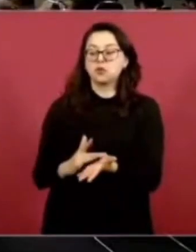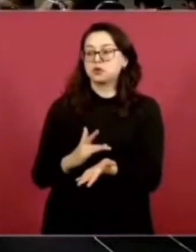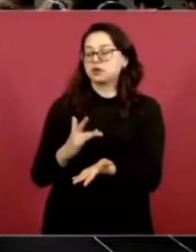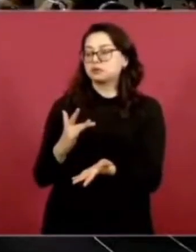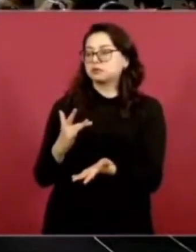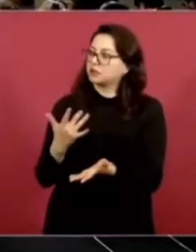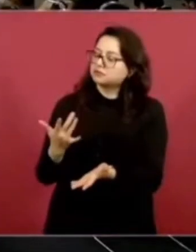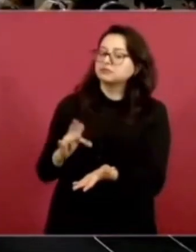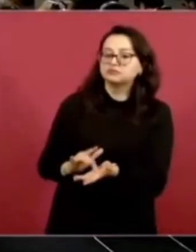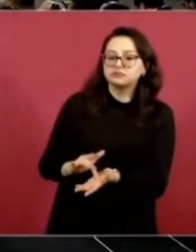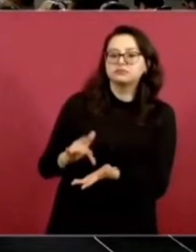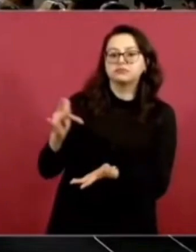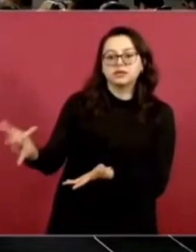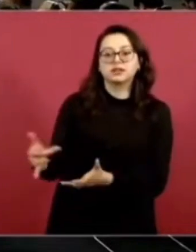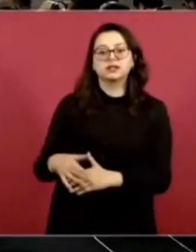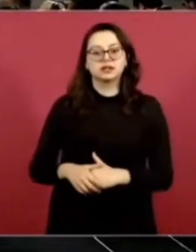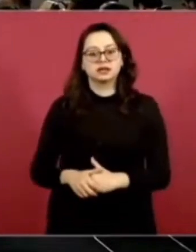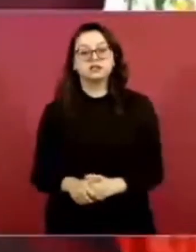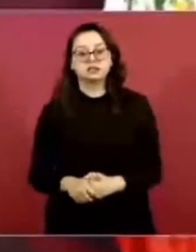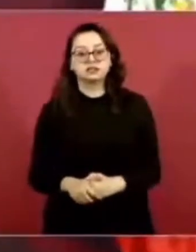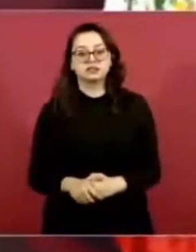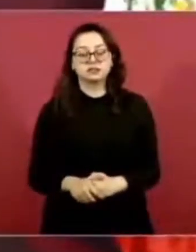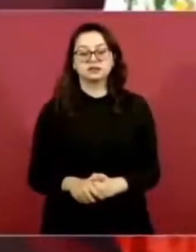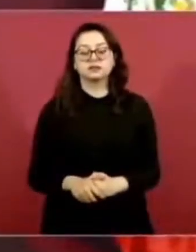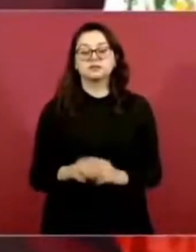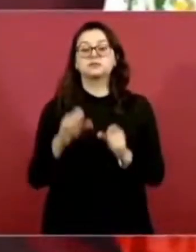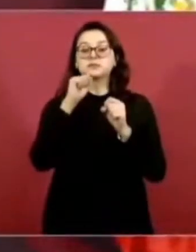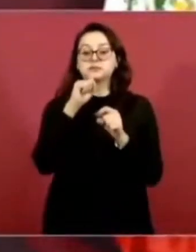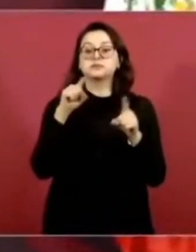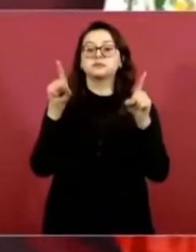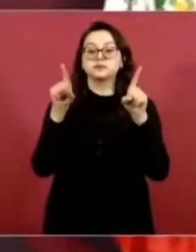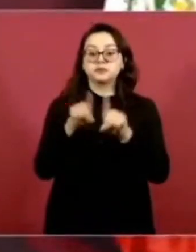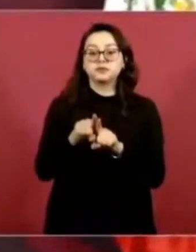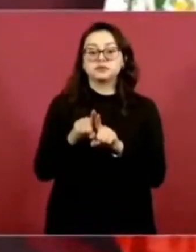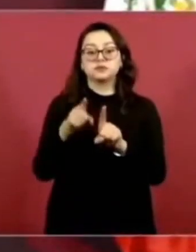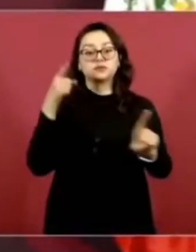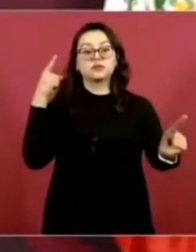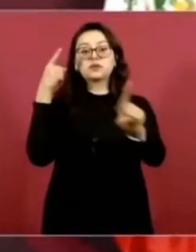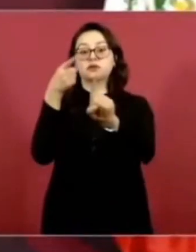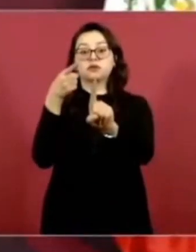Y a favor del movimiento progresista